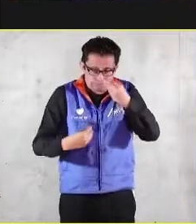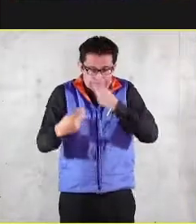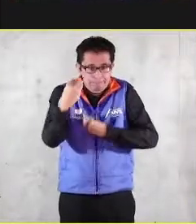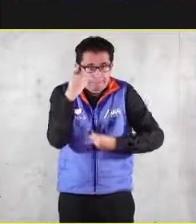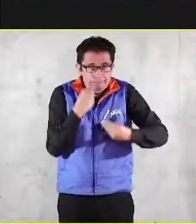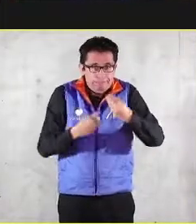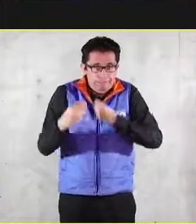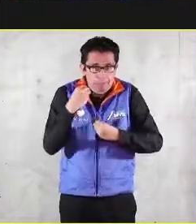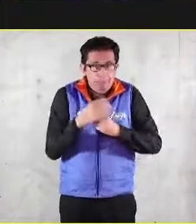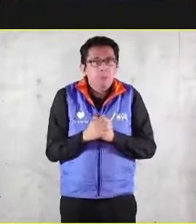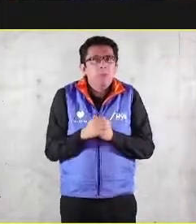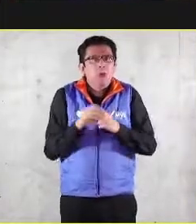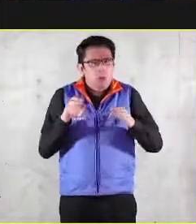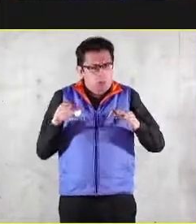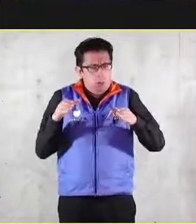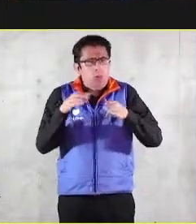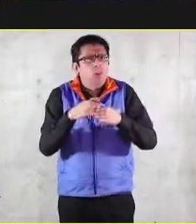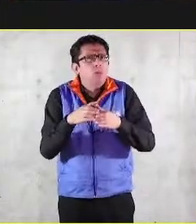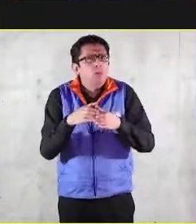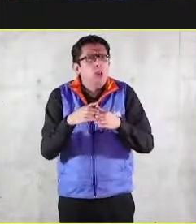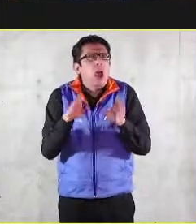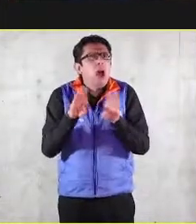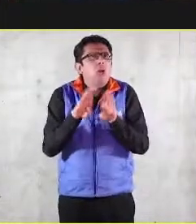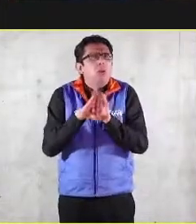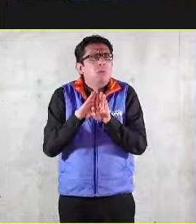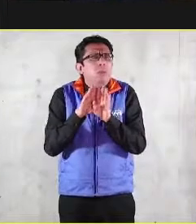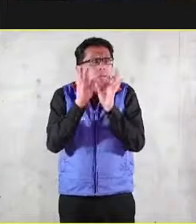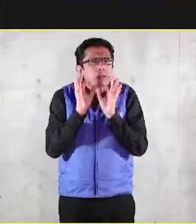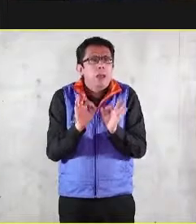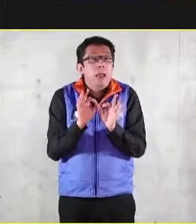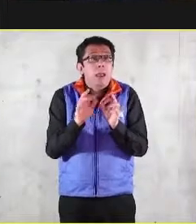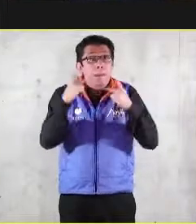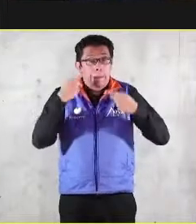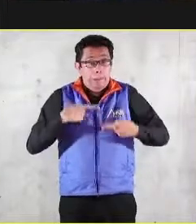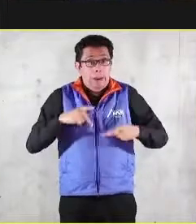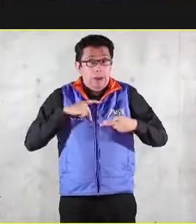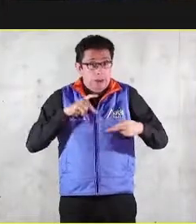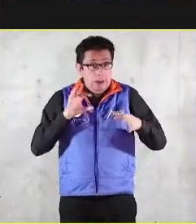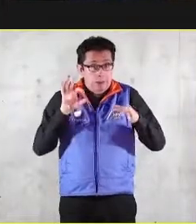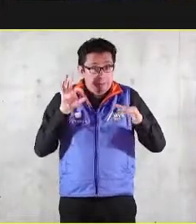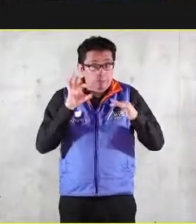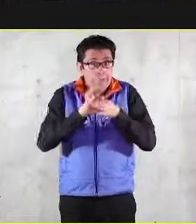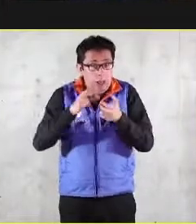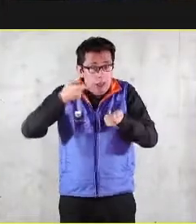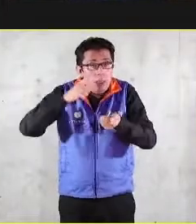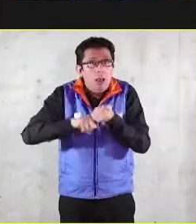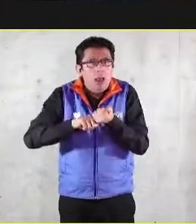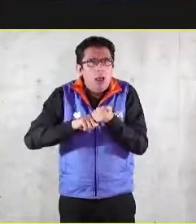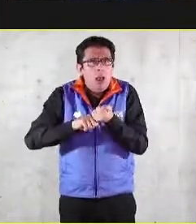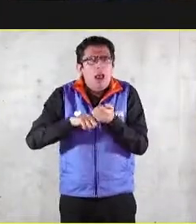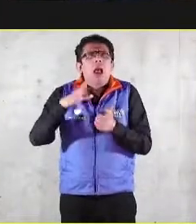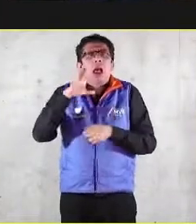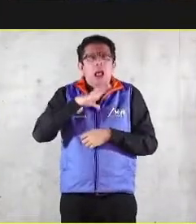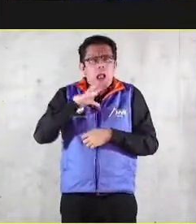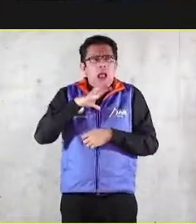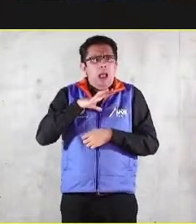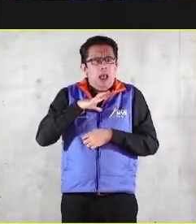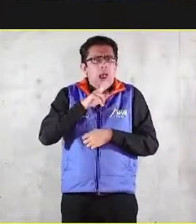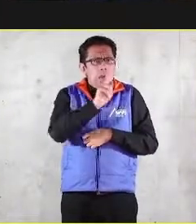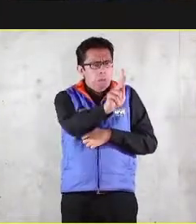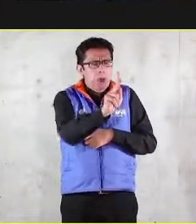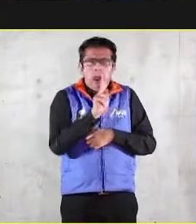una comunidad es tal cuando las personas vinculadas encuentran una característica y un interés común